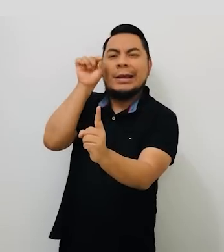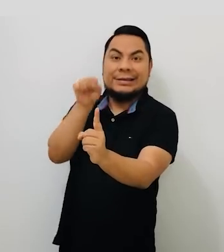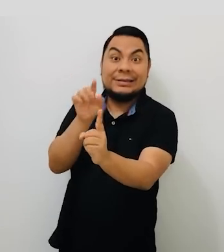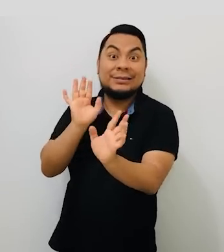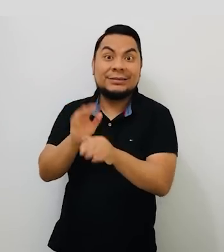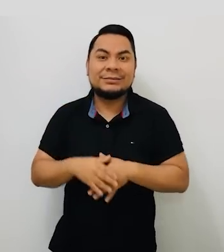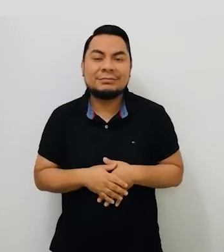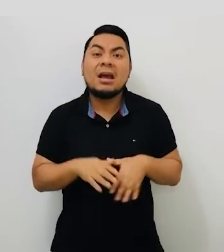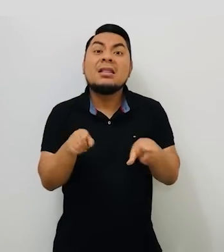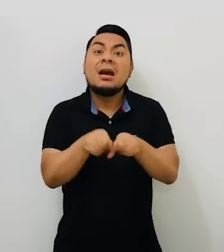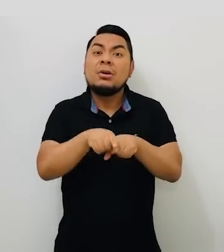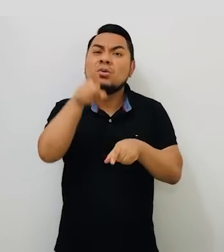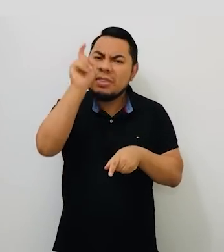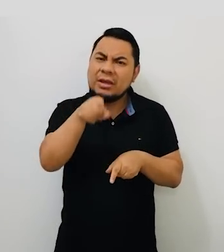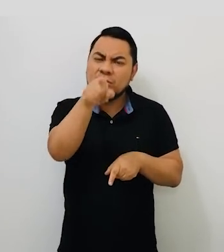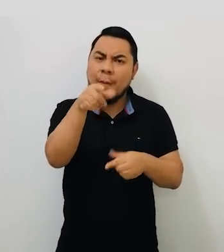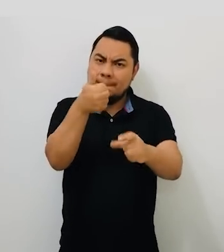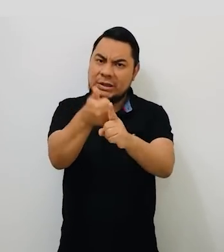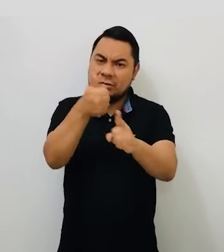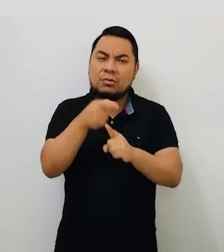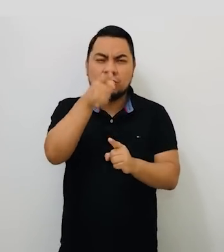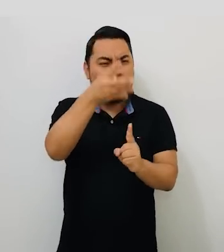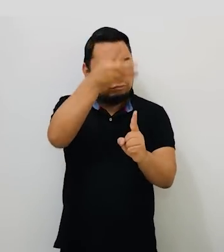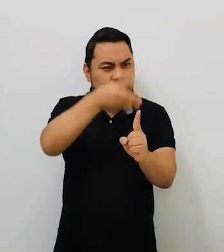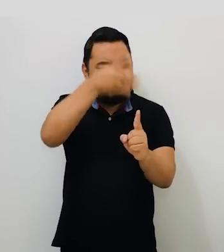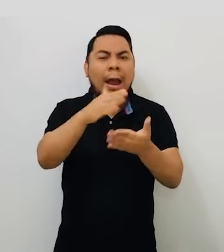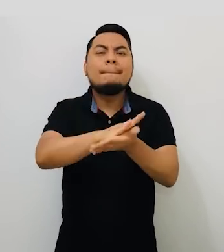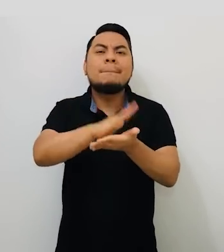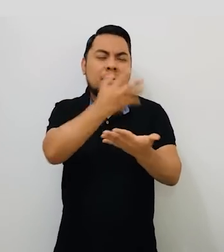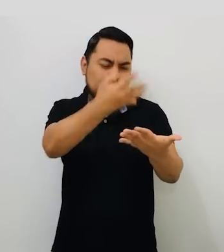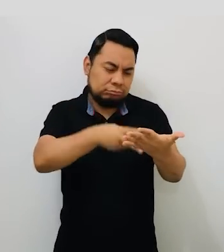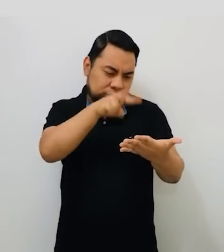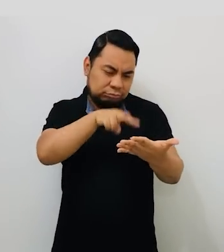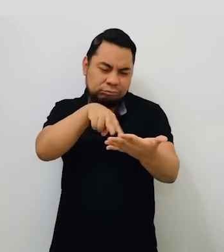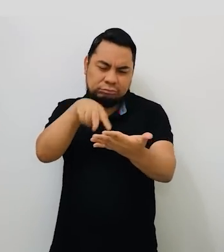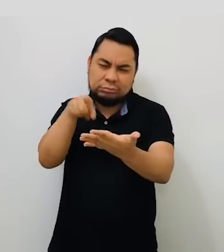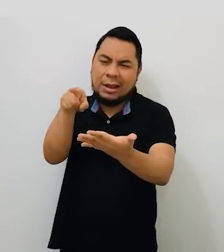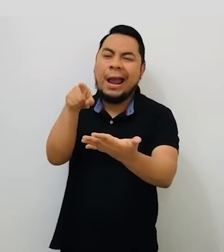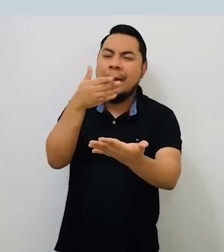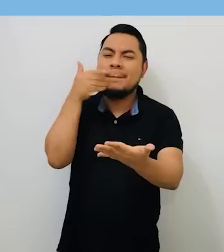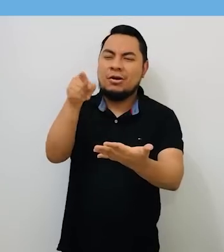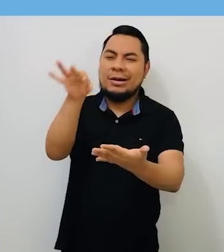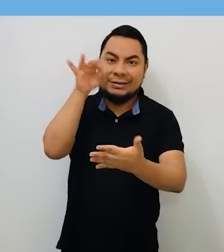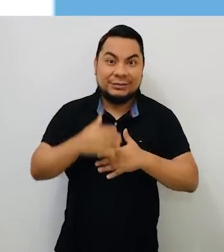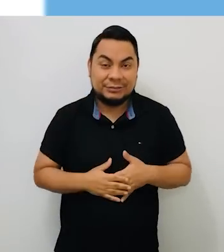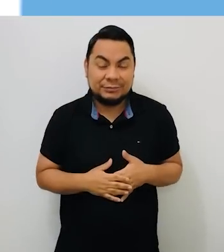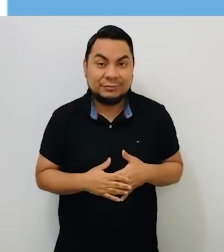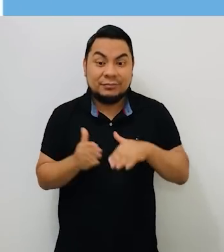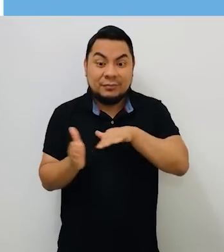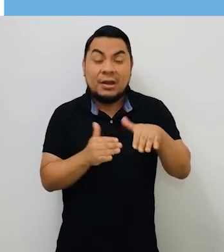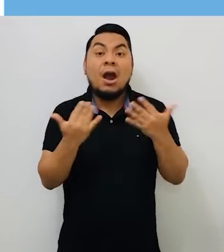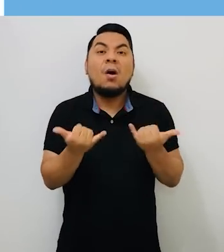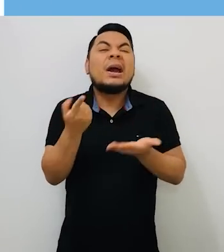candidatos. Igualmente, revisa sus hojas de vida para luego decidir por quiénes votar. Ahora